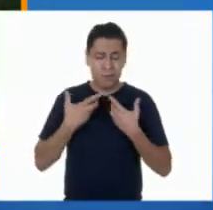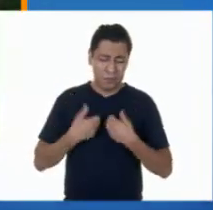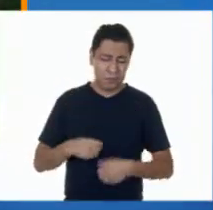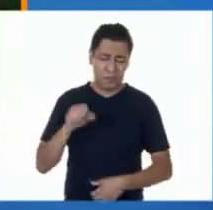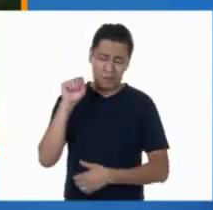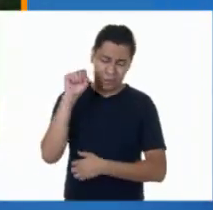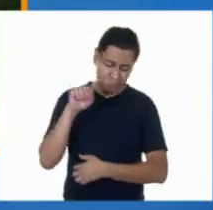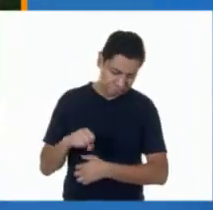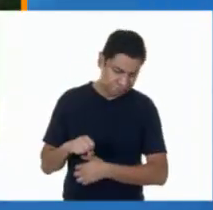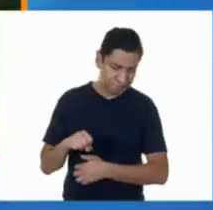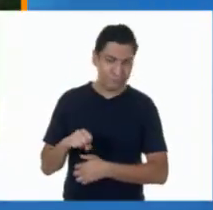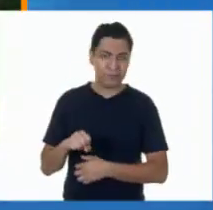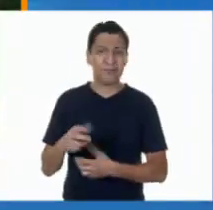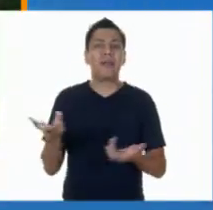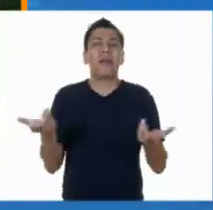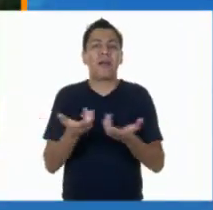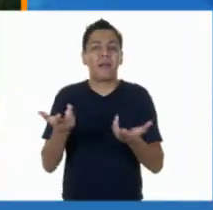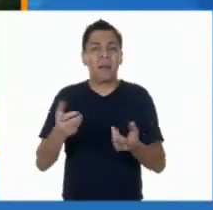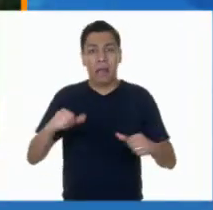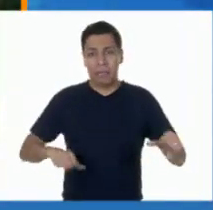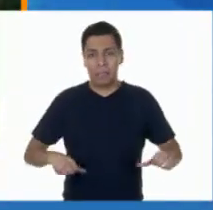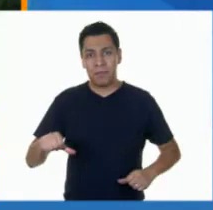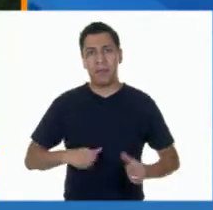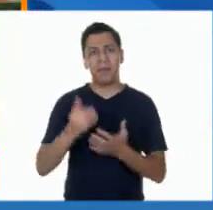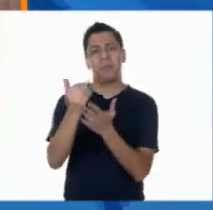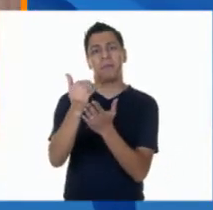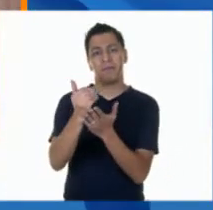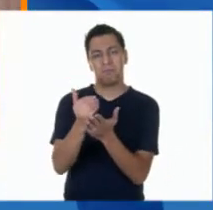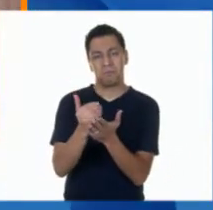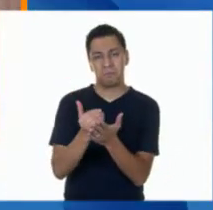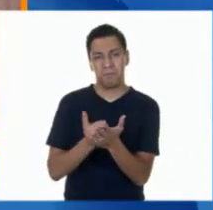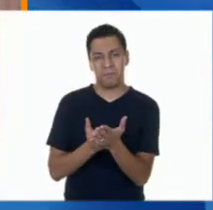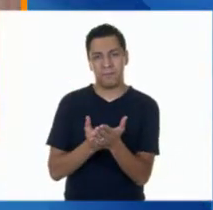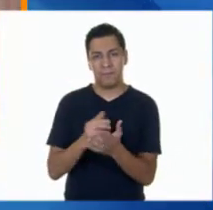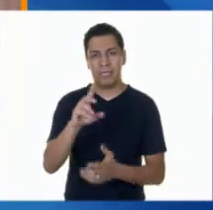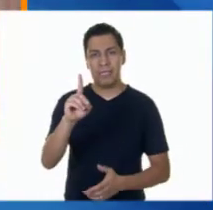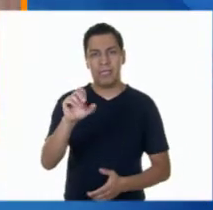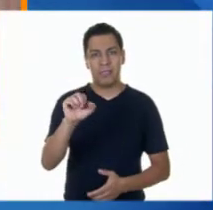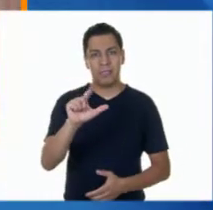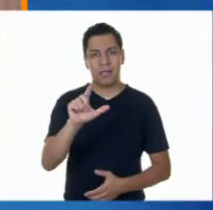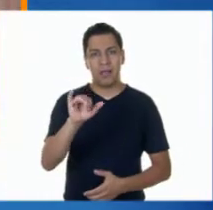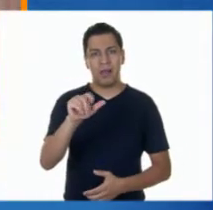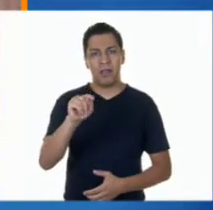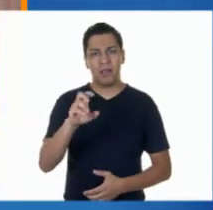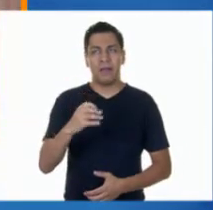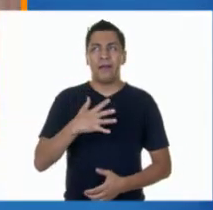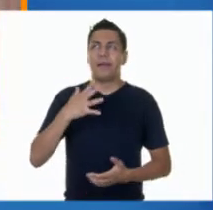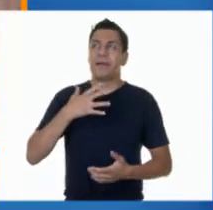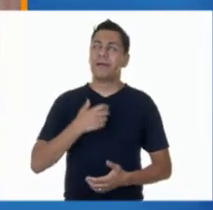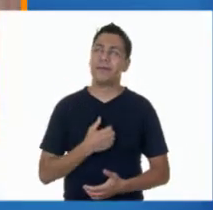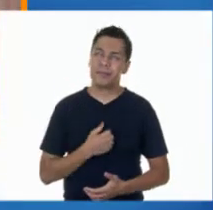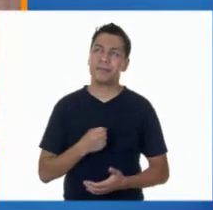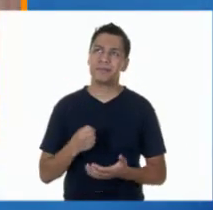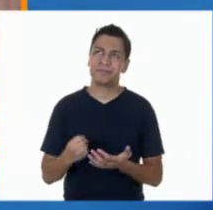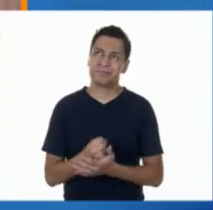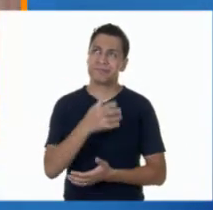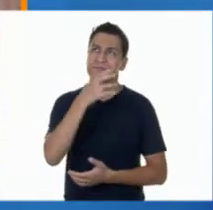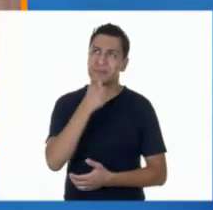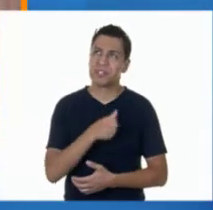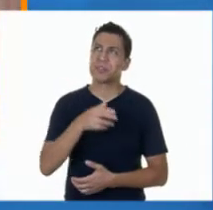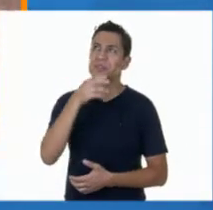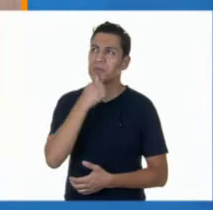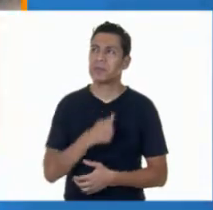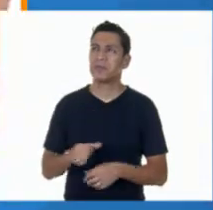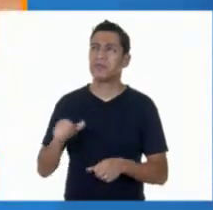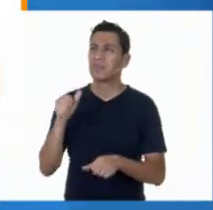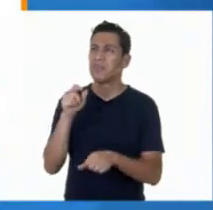reduzcamos nuestras actividades y cada vez hagamos menos. El desaliento se manifiesta cuando tenemos dificultad para llevar a cabo los